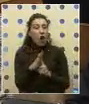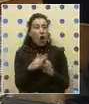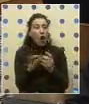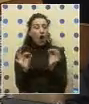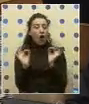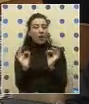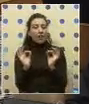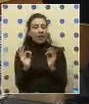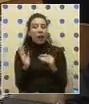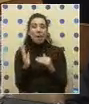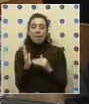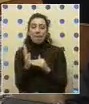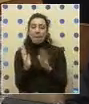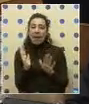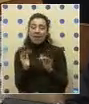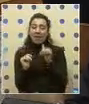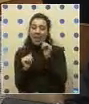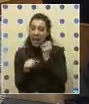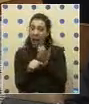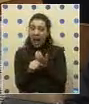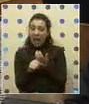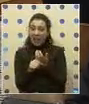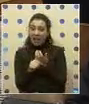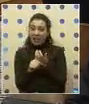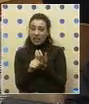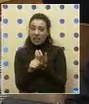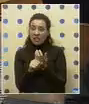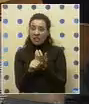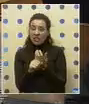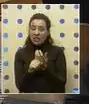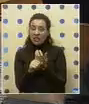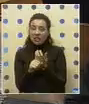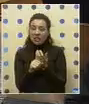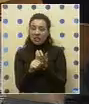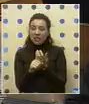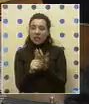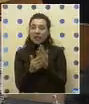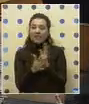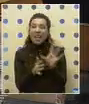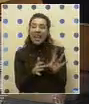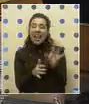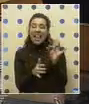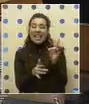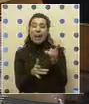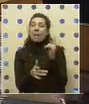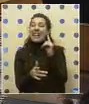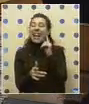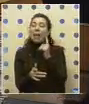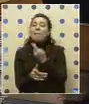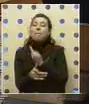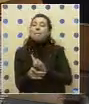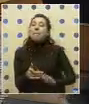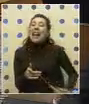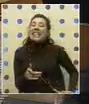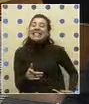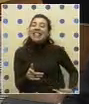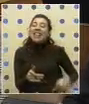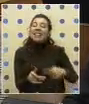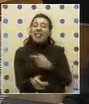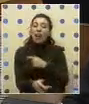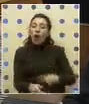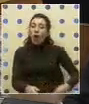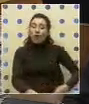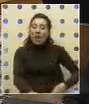Y lo pendiente que nos queda, que es mucho más este, es que sea elegido el presidente del gobierno regional,